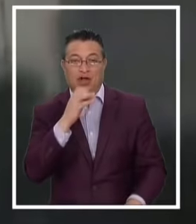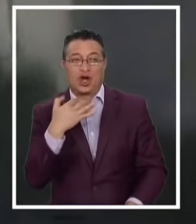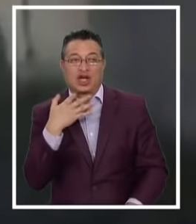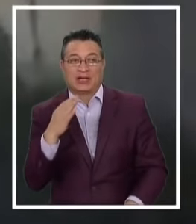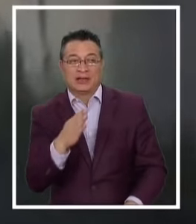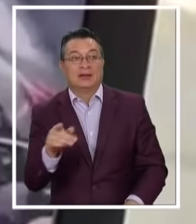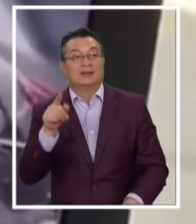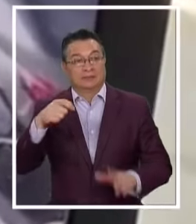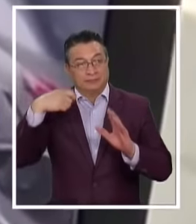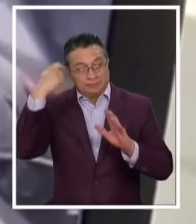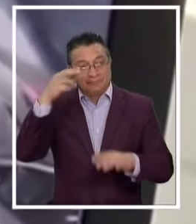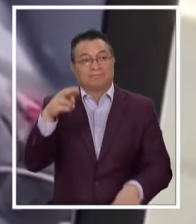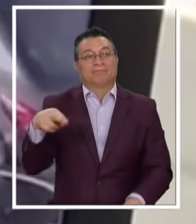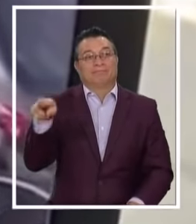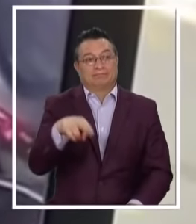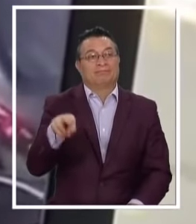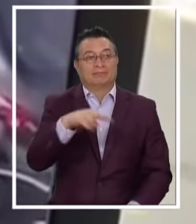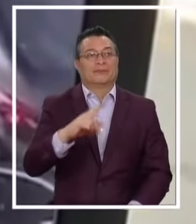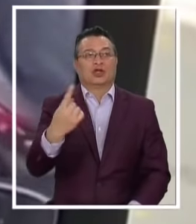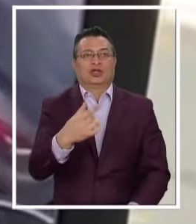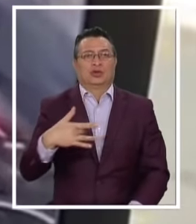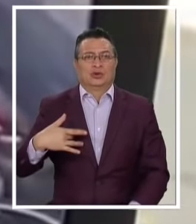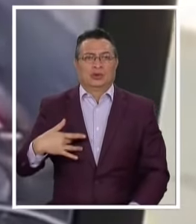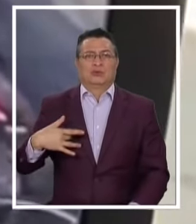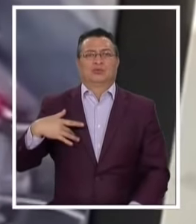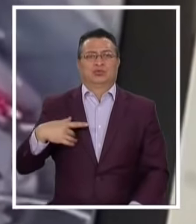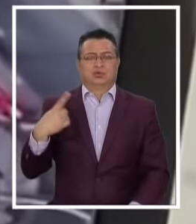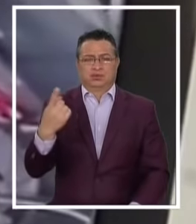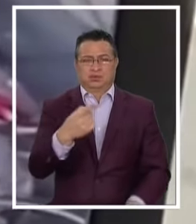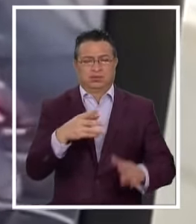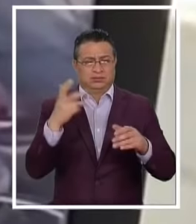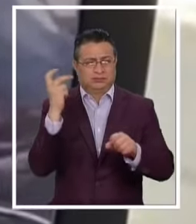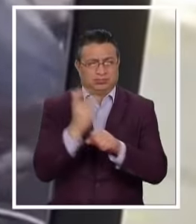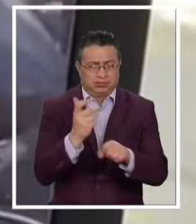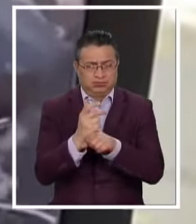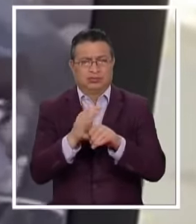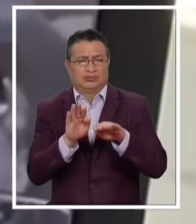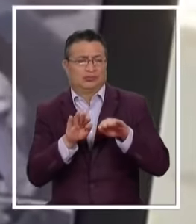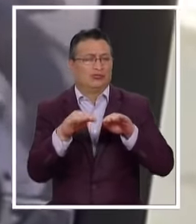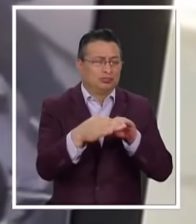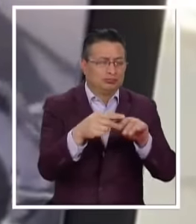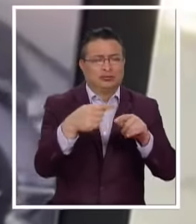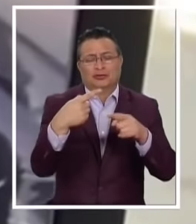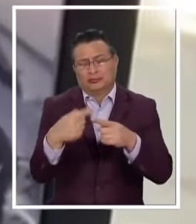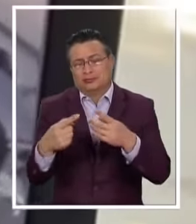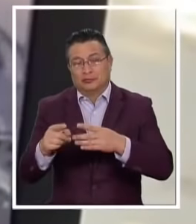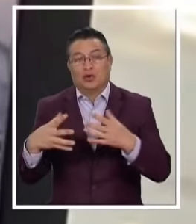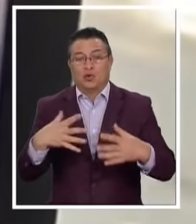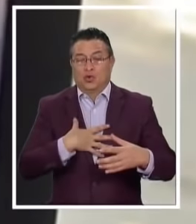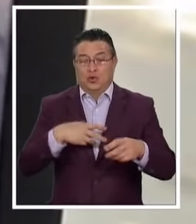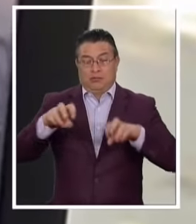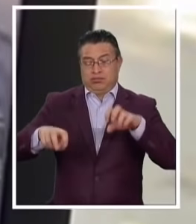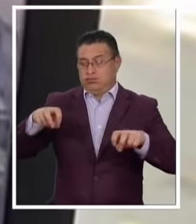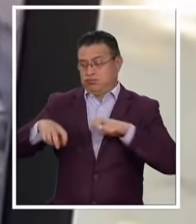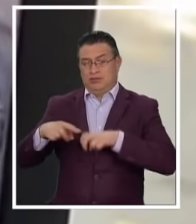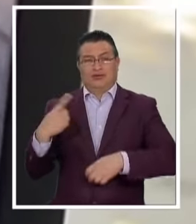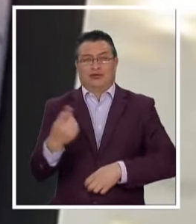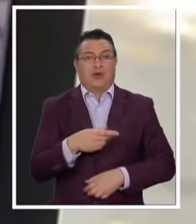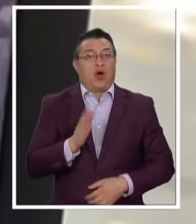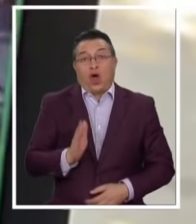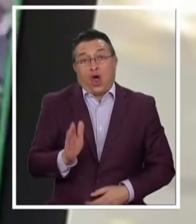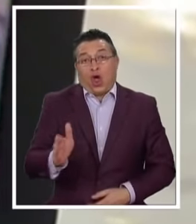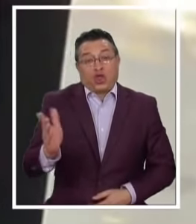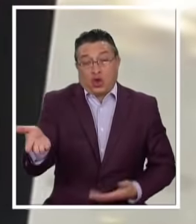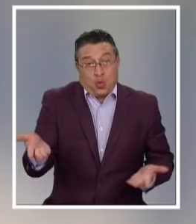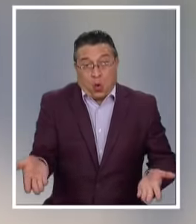Imágenes que se repiten Y que siguen impactando En Cerronas Por tonazos El temor Para conductores Y acompañantes No para En